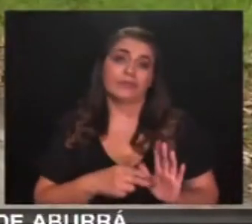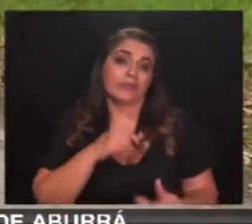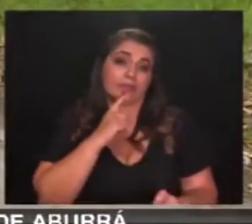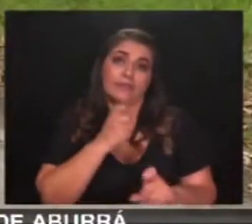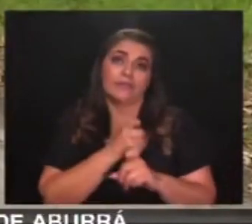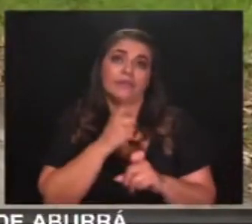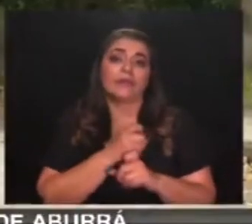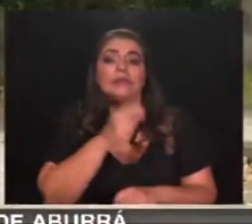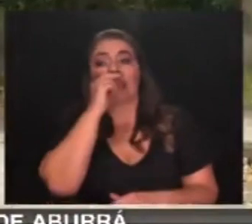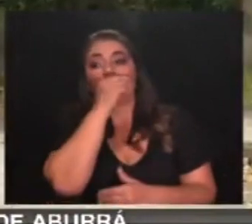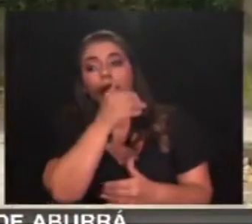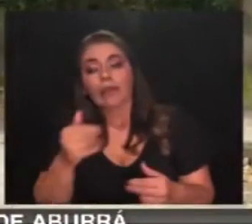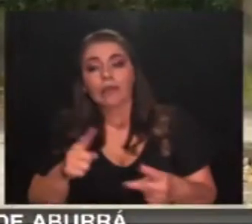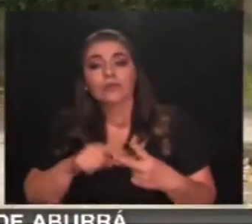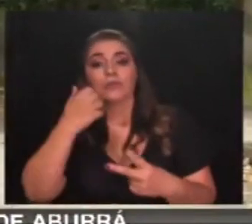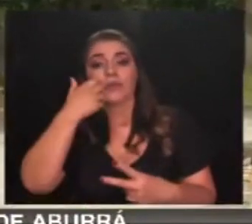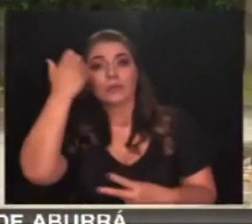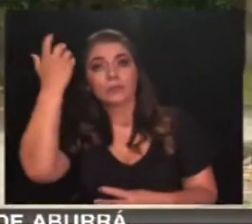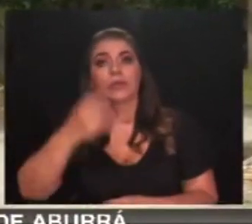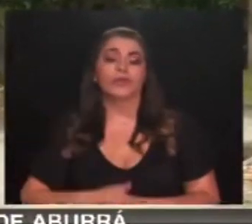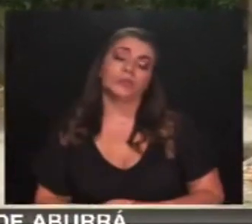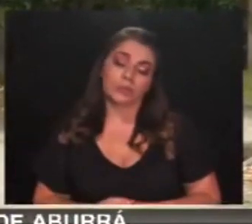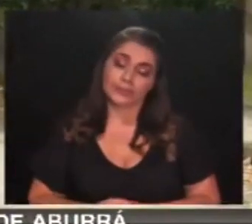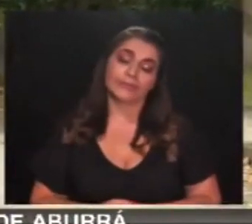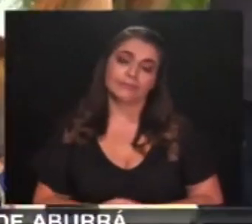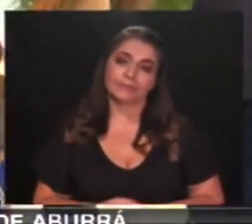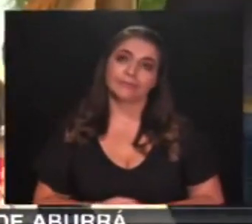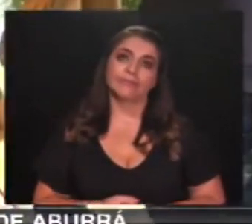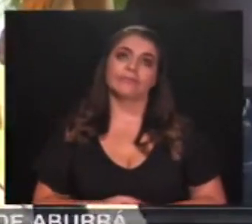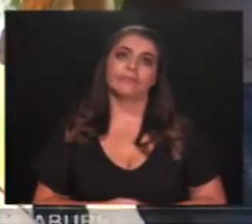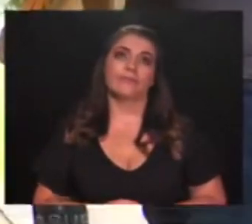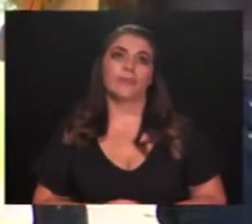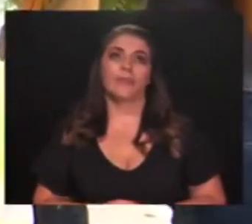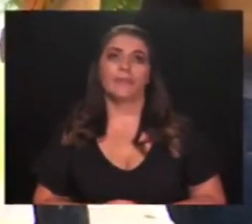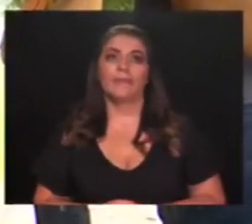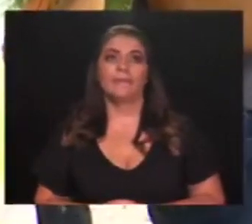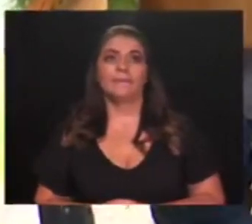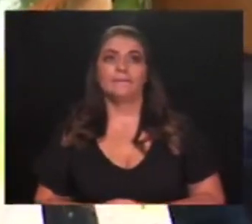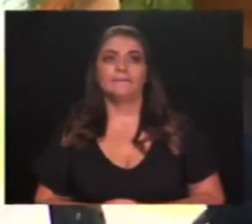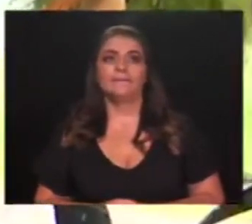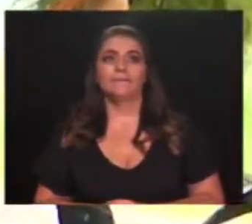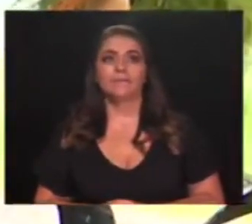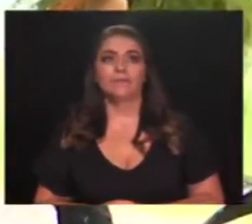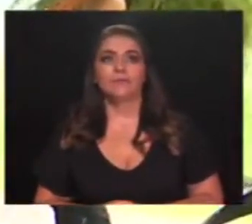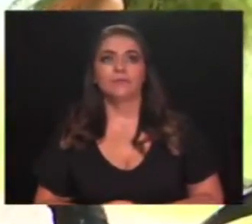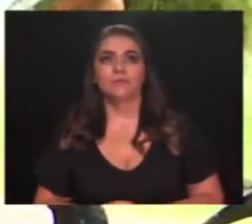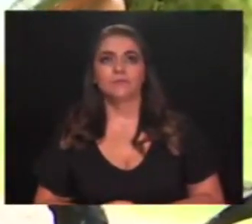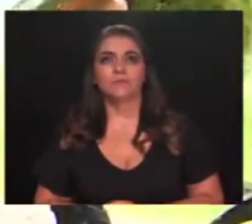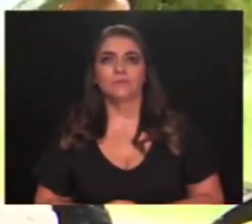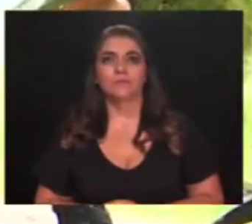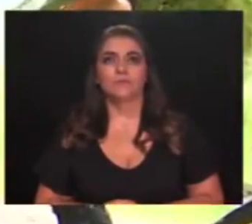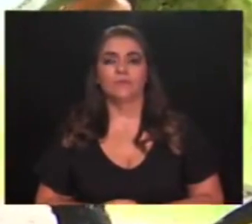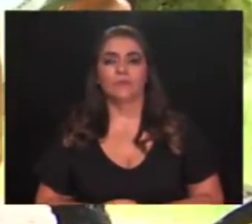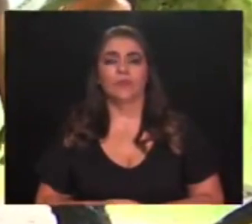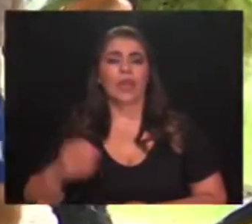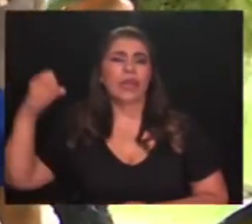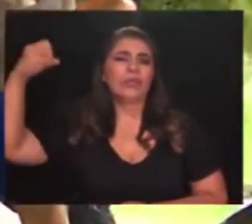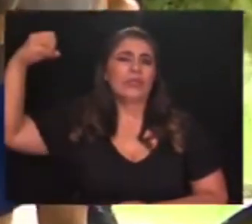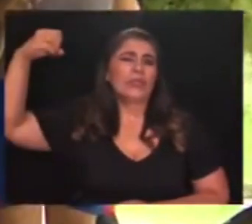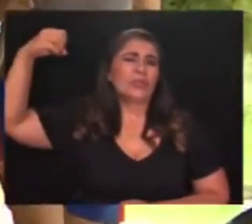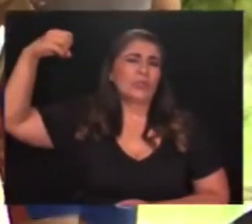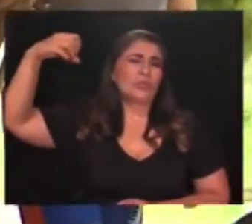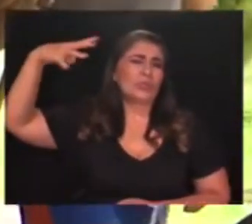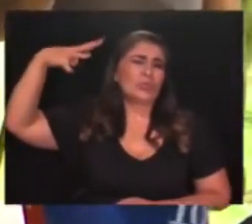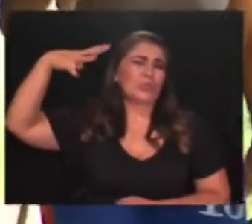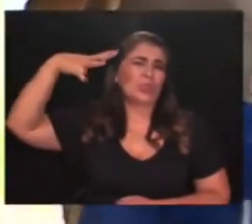para los niños y adultos mayores de este sector de Barbosa. Lo pasan por acá con ese sol bien horrible,